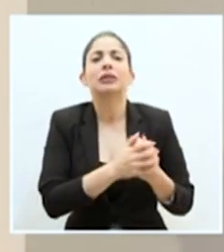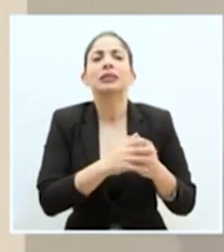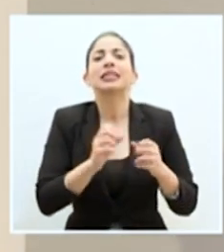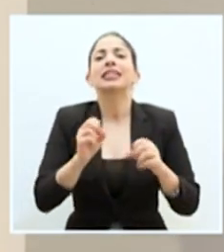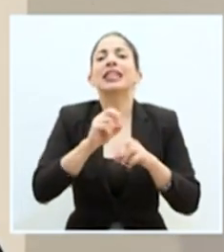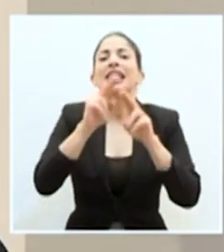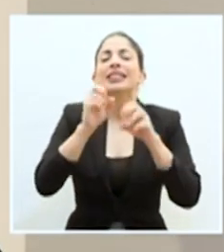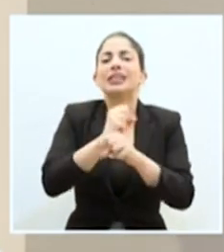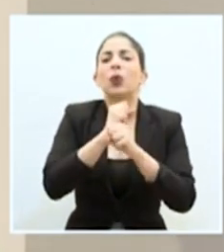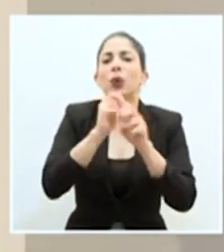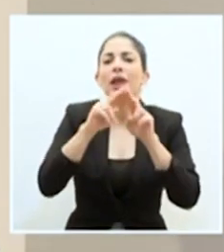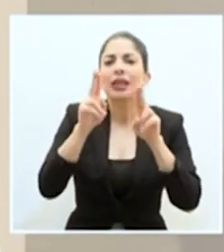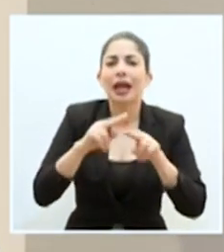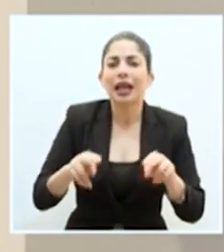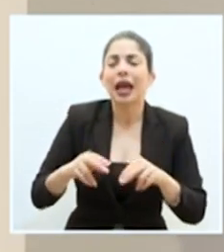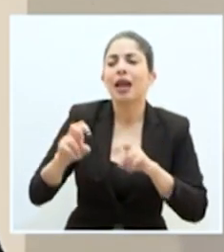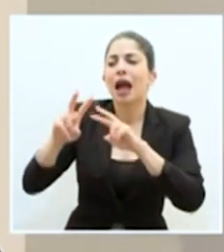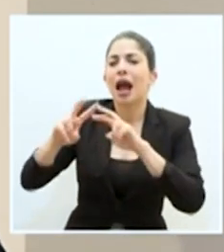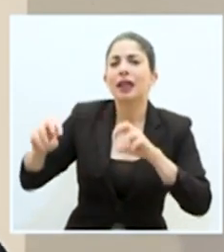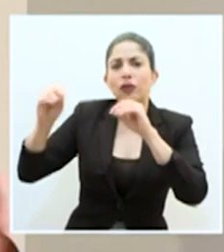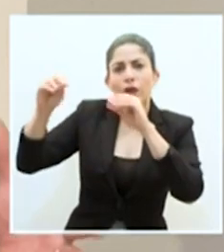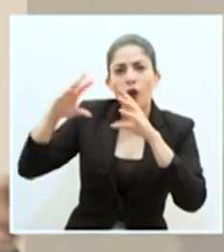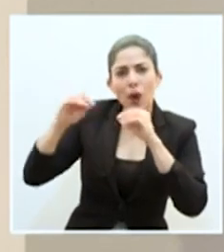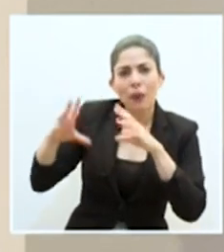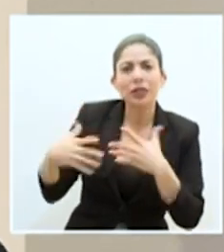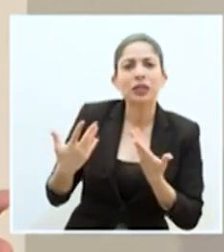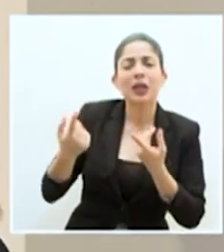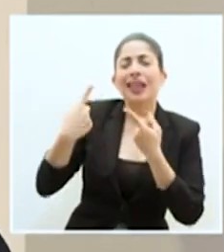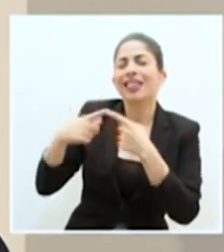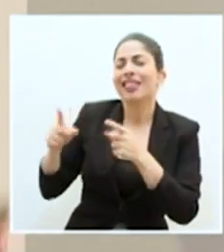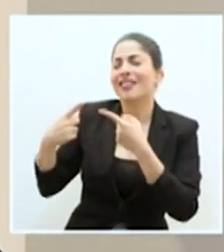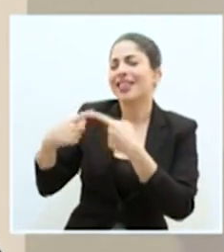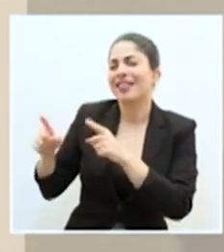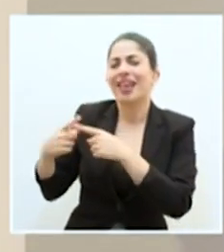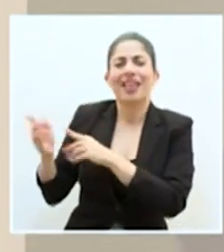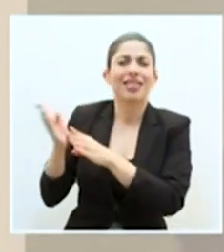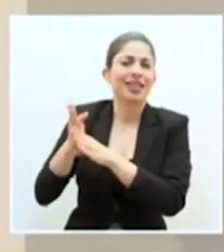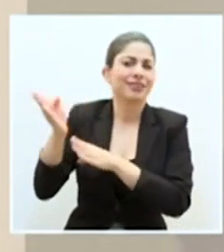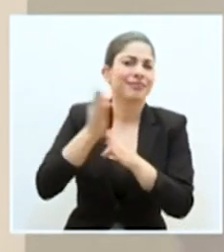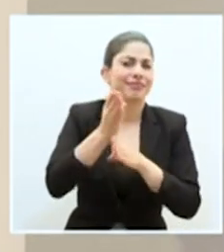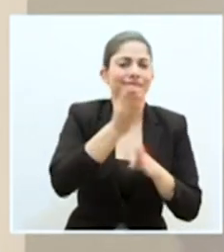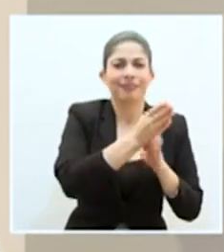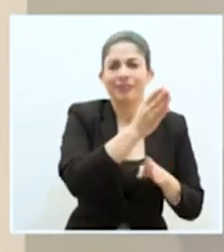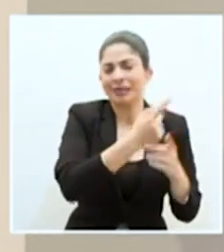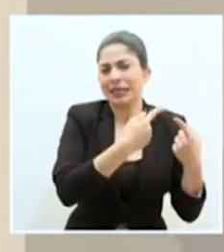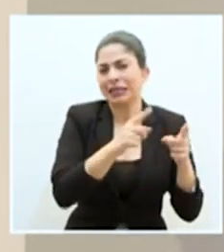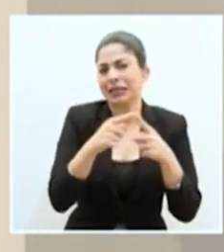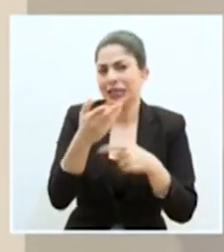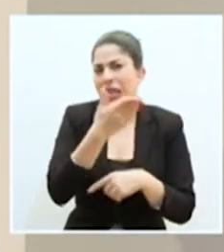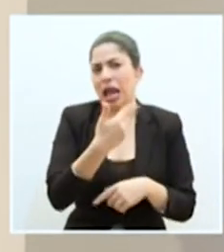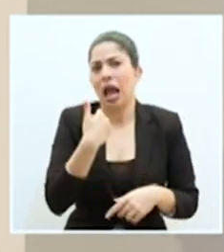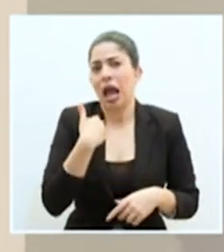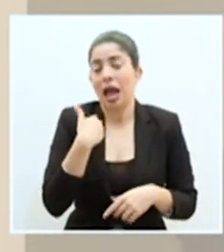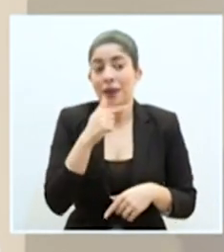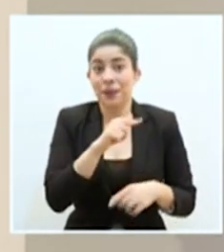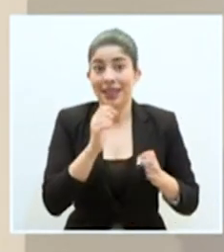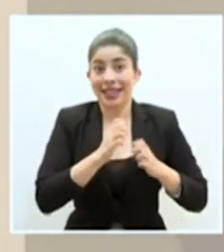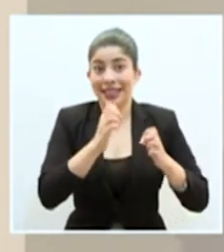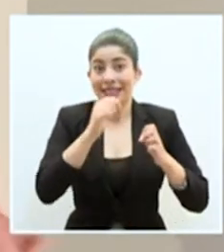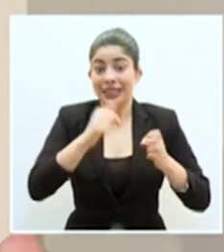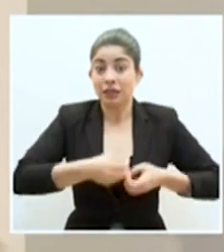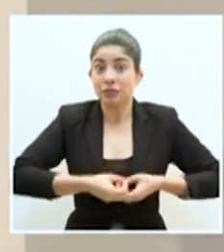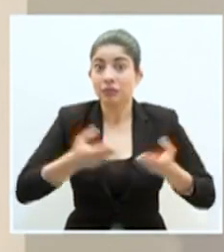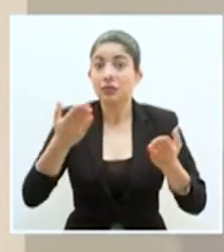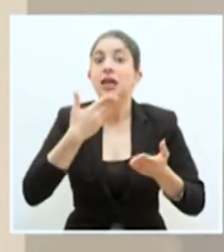ciberseguridad, análisis de datos y en distintos, distintos campos. Entonces, esta estrategia que lanzamos